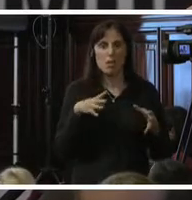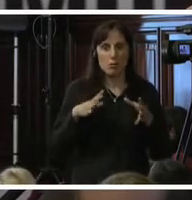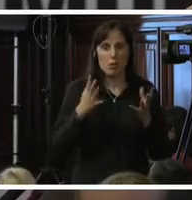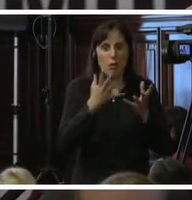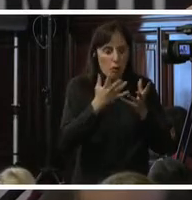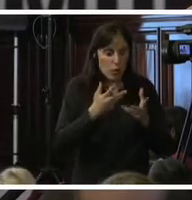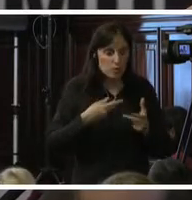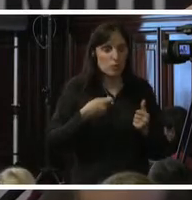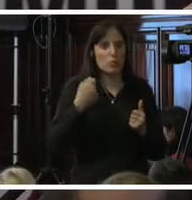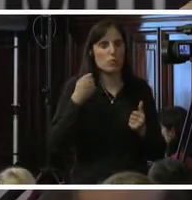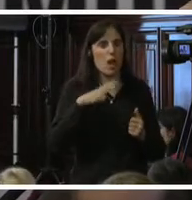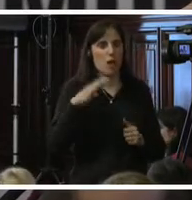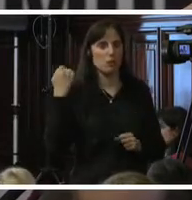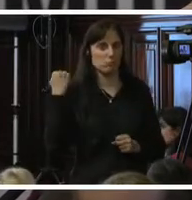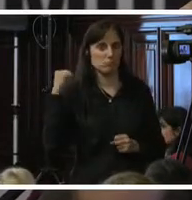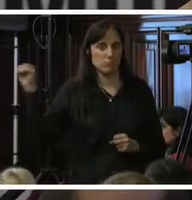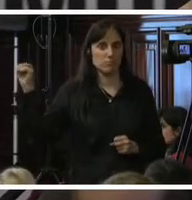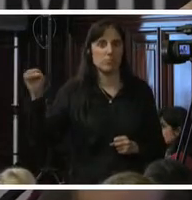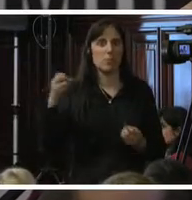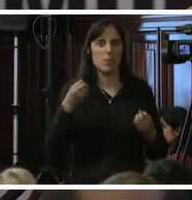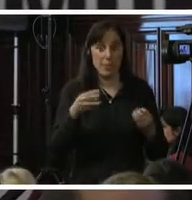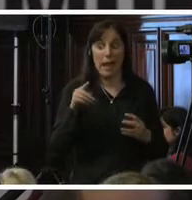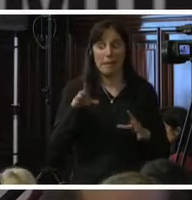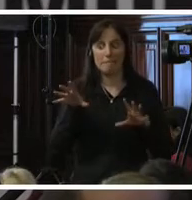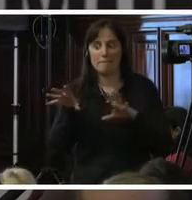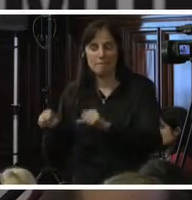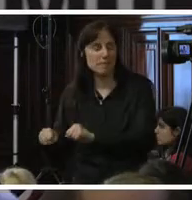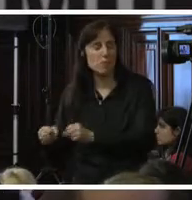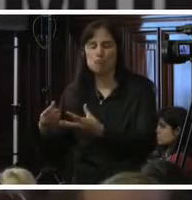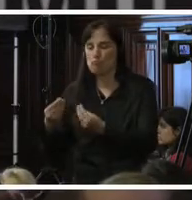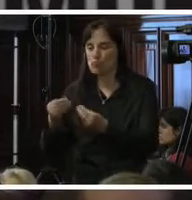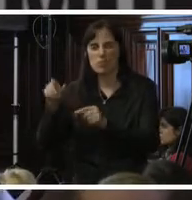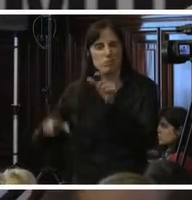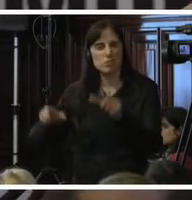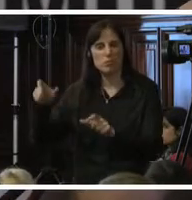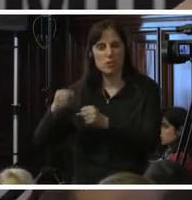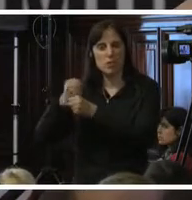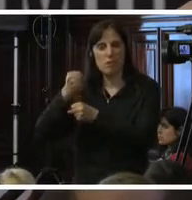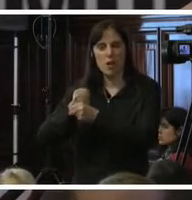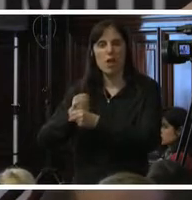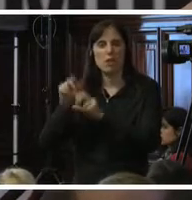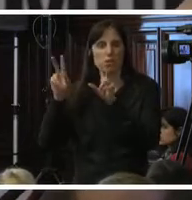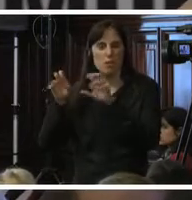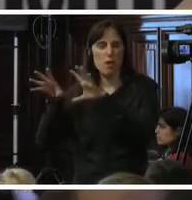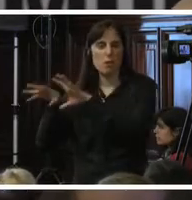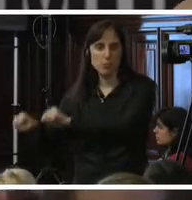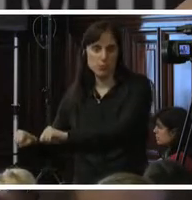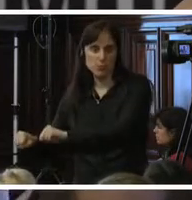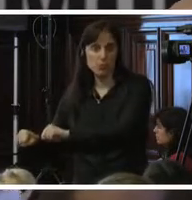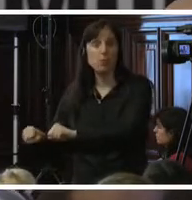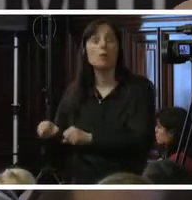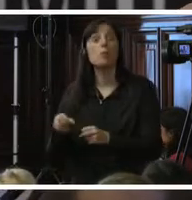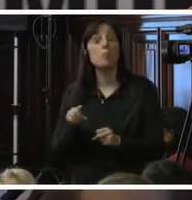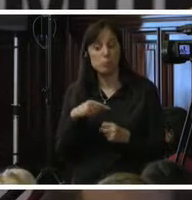profesionalmente y de esa manera se capturaron a muchos involucrados en la trata. Podemos hacer mucho,